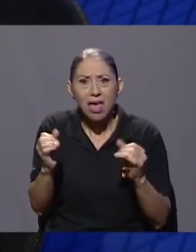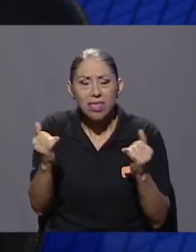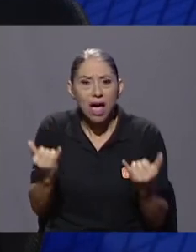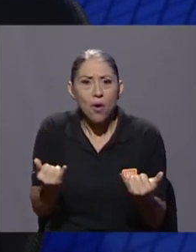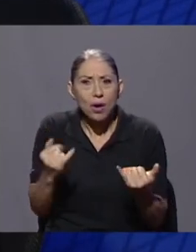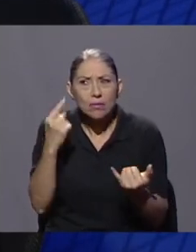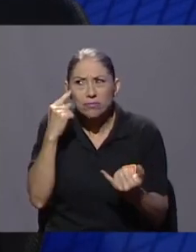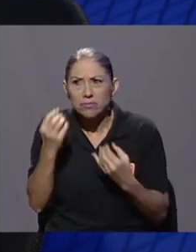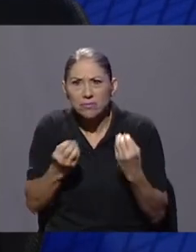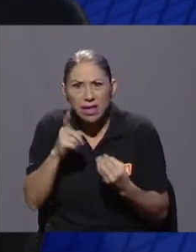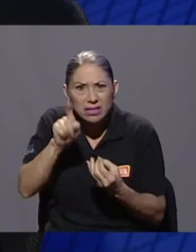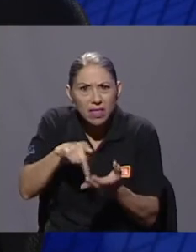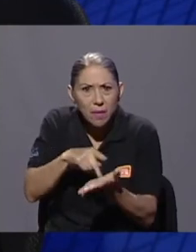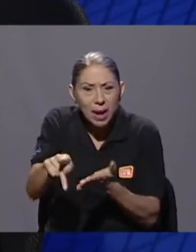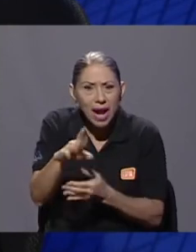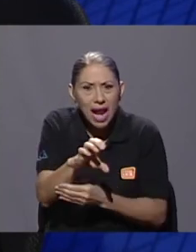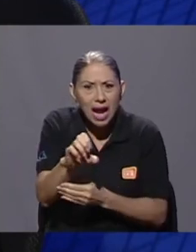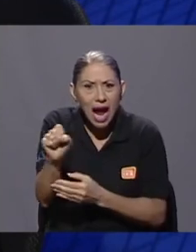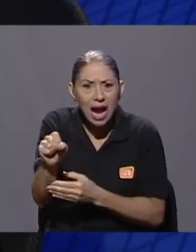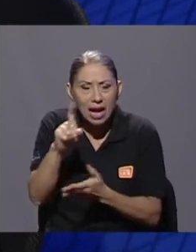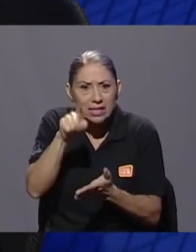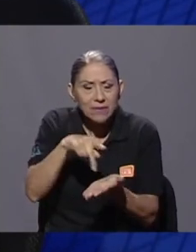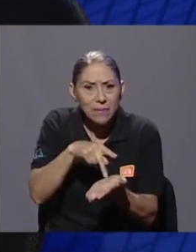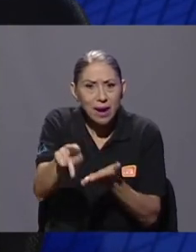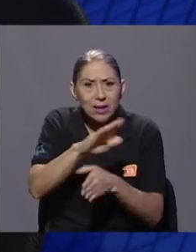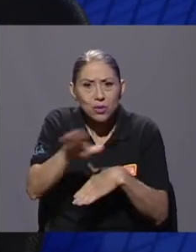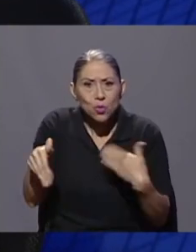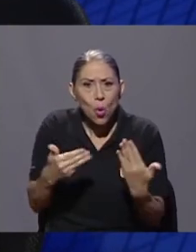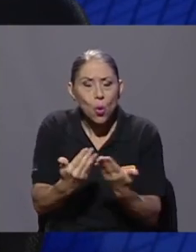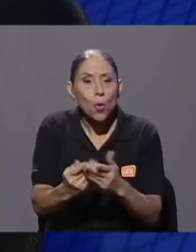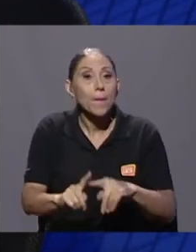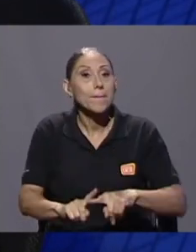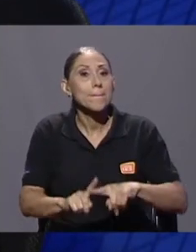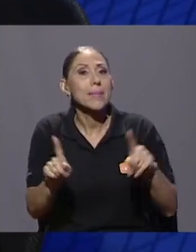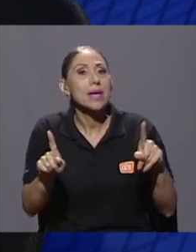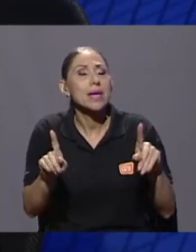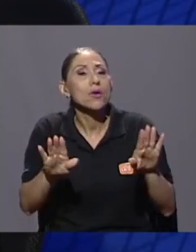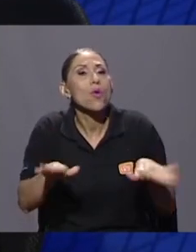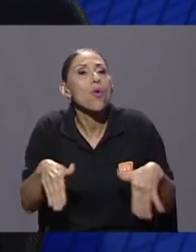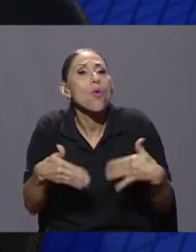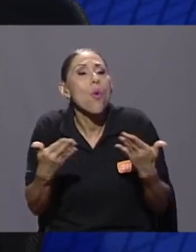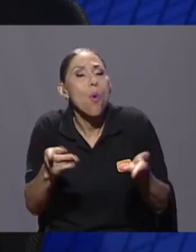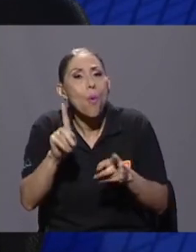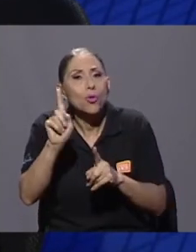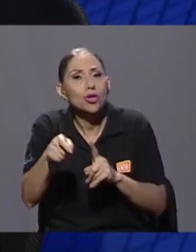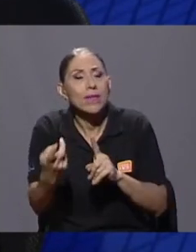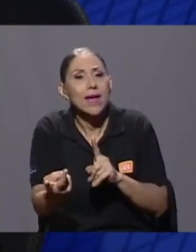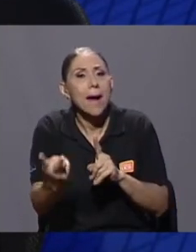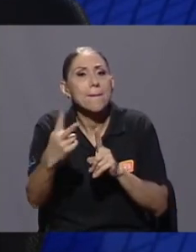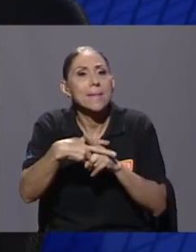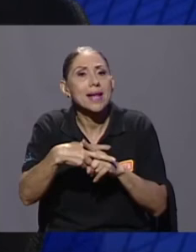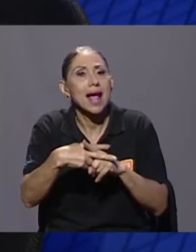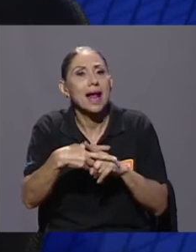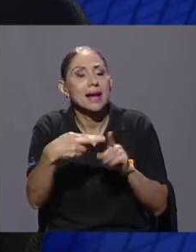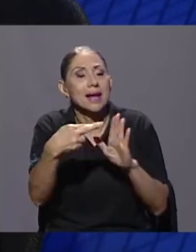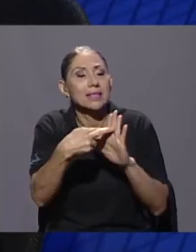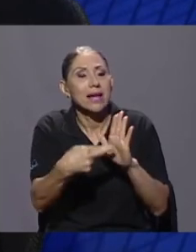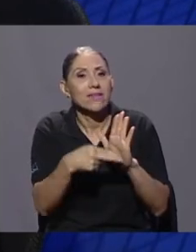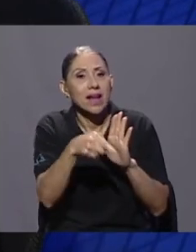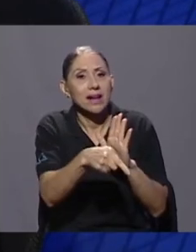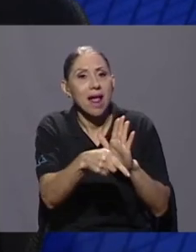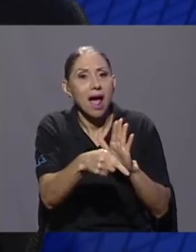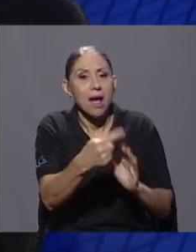La diferencia es cómo se debe aplicar esa regla a cada uno,